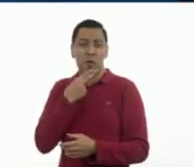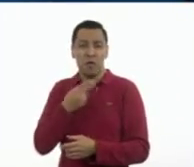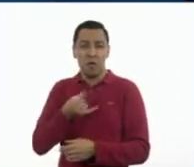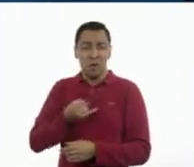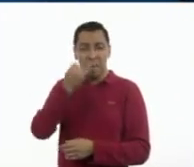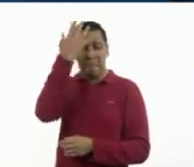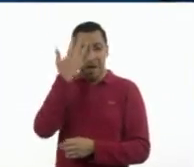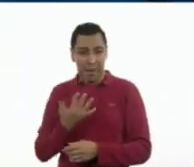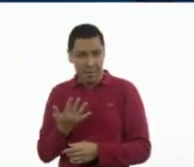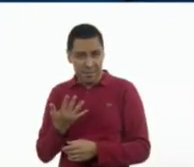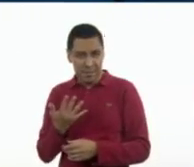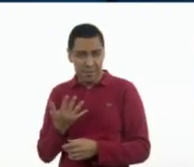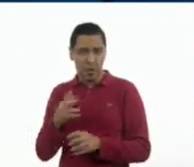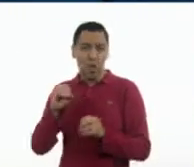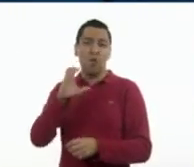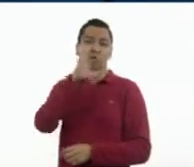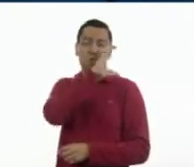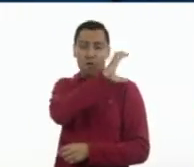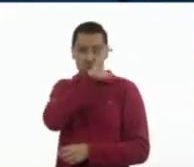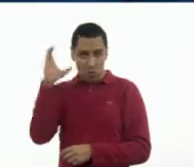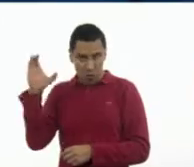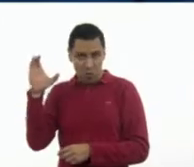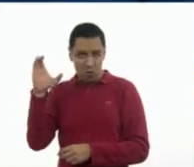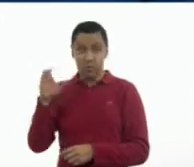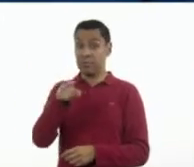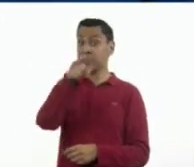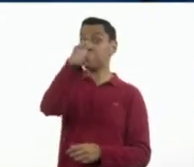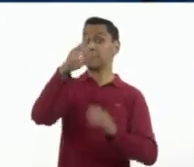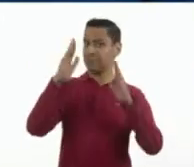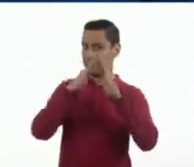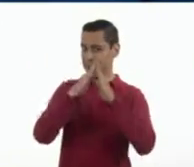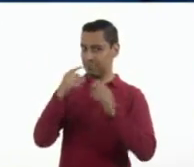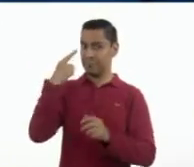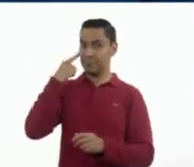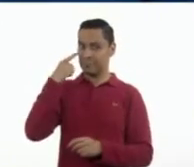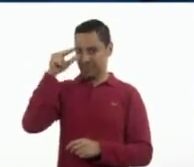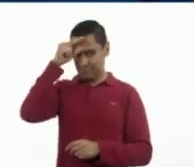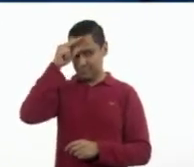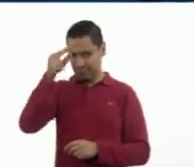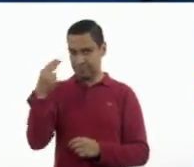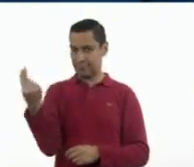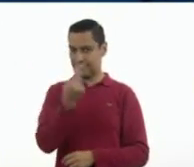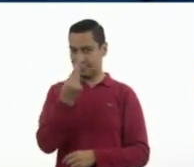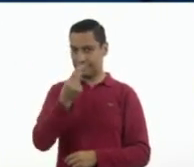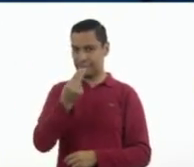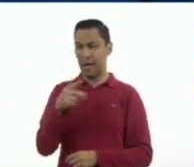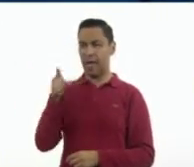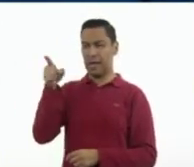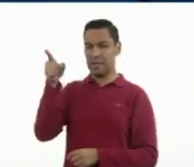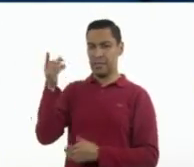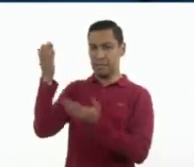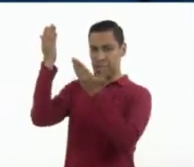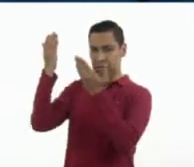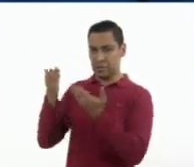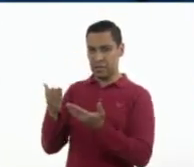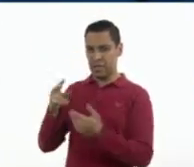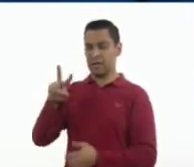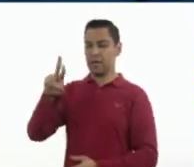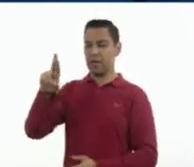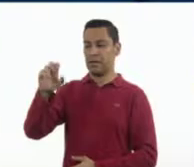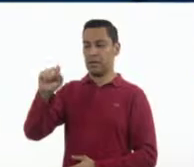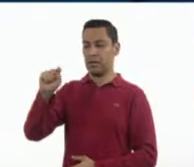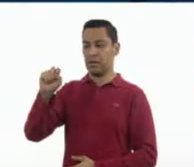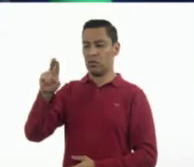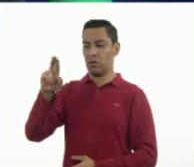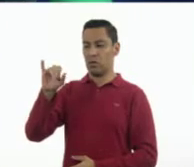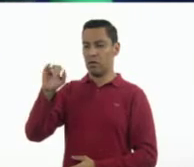Ahora, lo más importante y más difícil, Juan. Alumnos en casa, bien listos. ¿Qué figura retórica se utiliza para llamar la atención